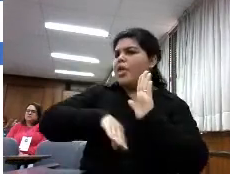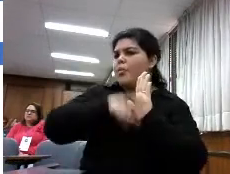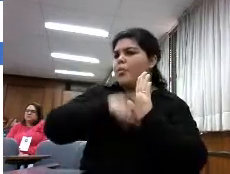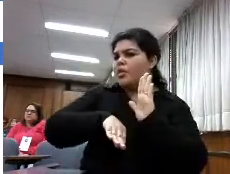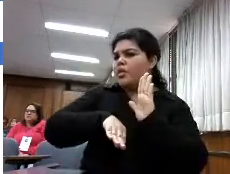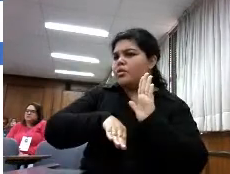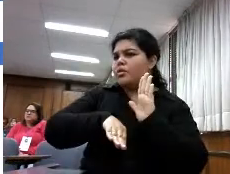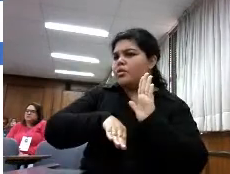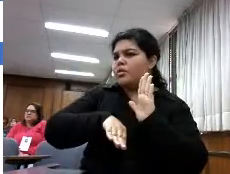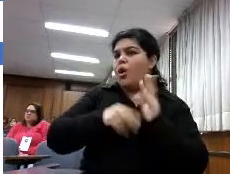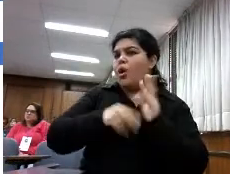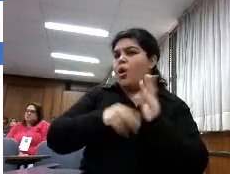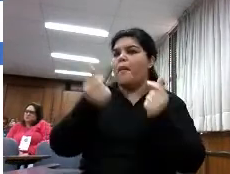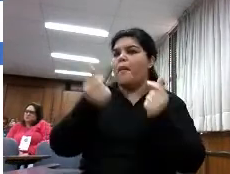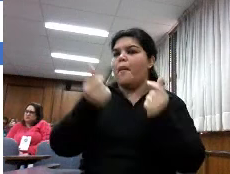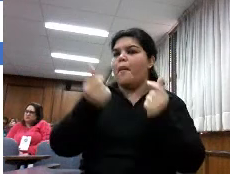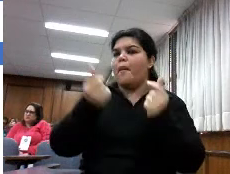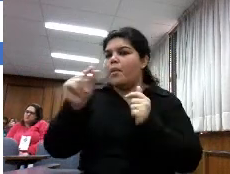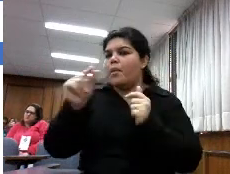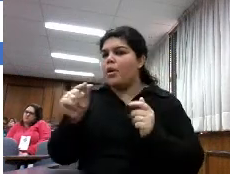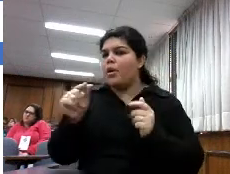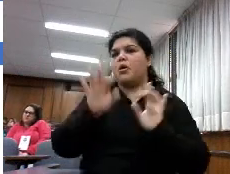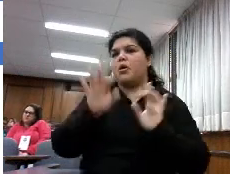compras por determinado uso